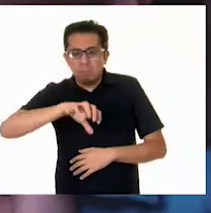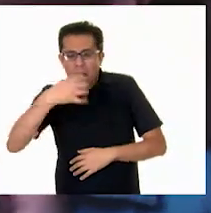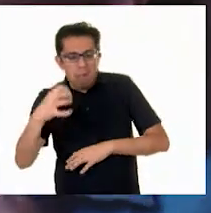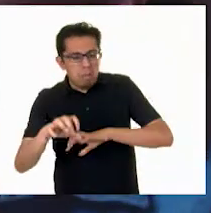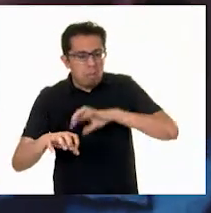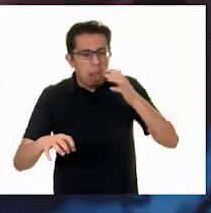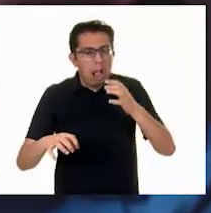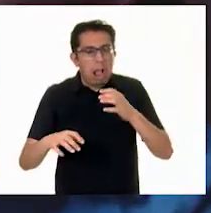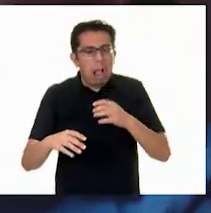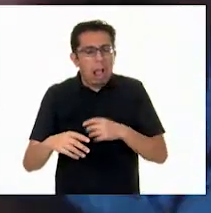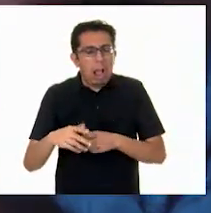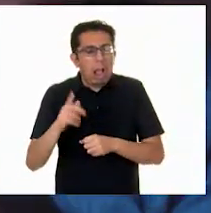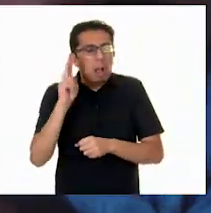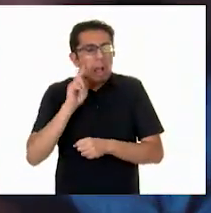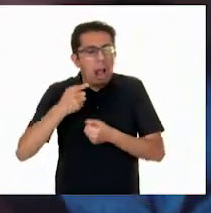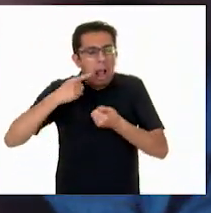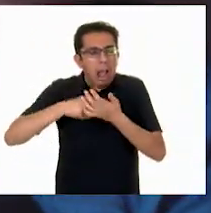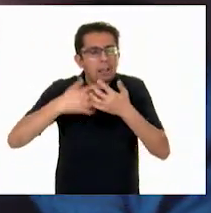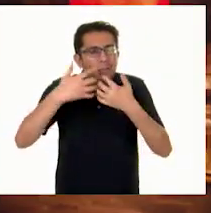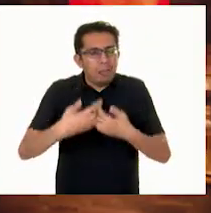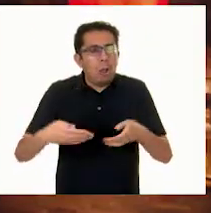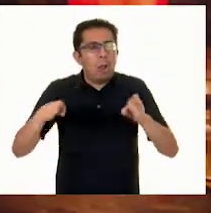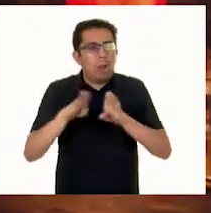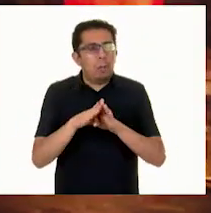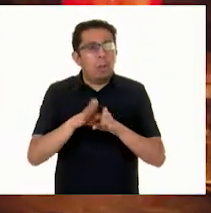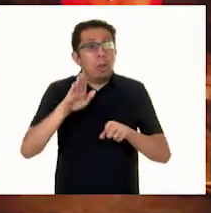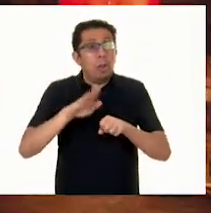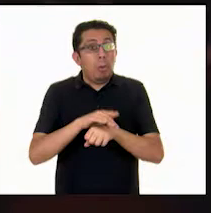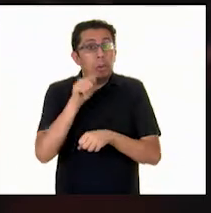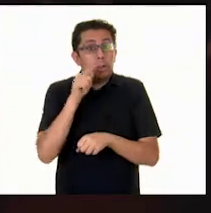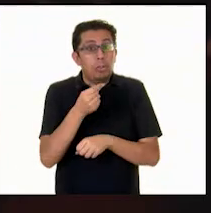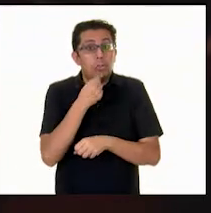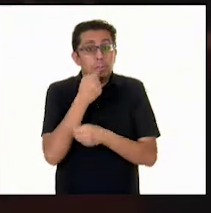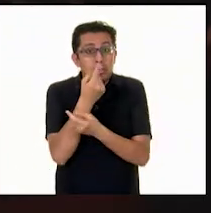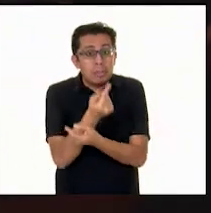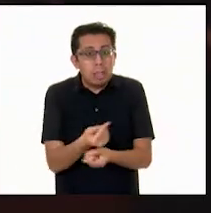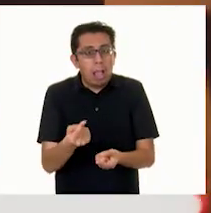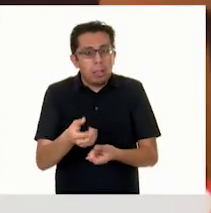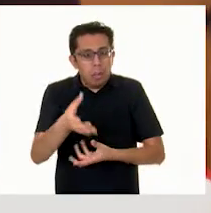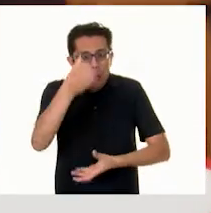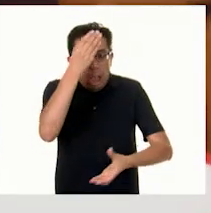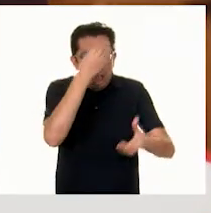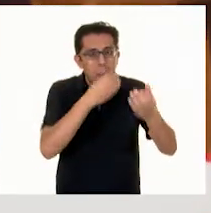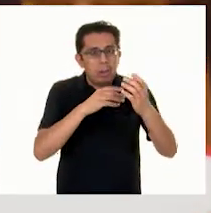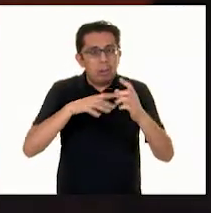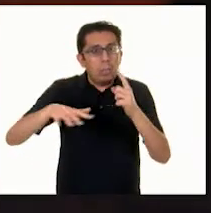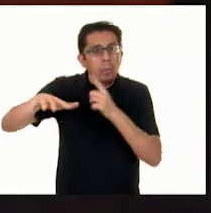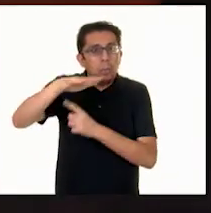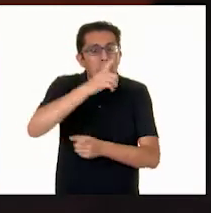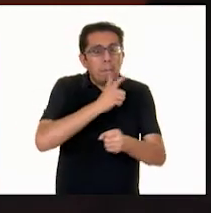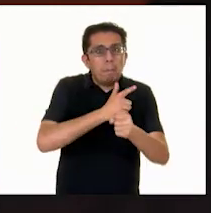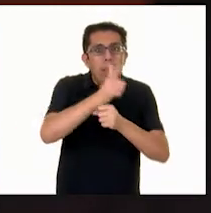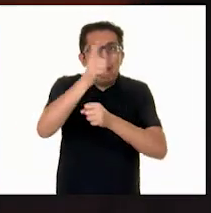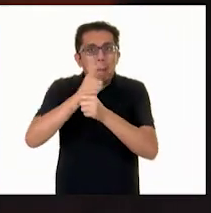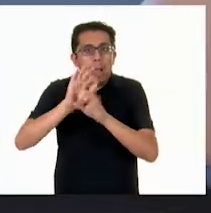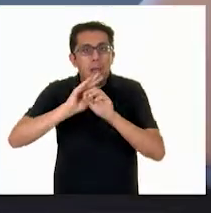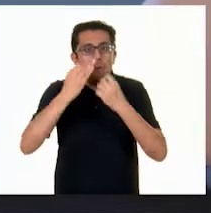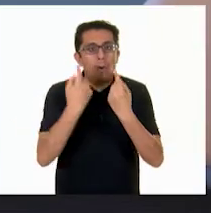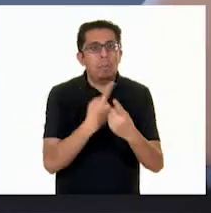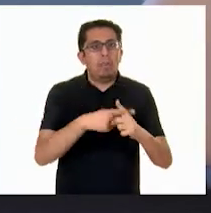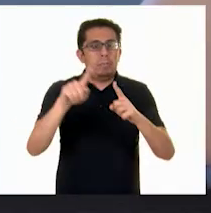entender cómo es que funcionaba por dentro. Porque cuando eres niña, aprendes a descubrir el mundo de diferentes maneras.